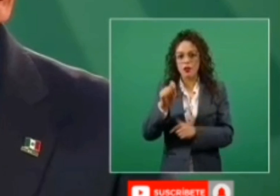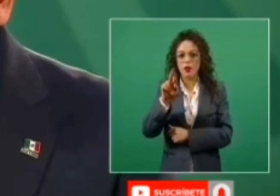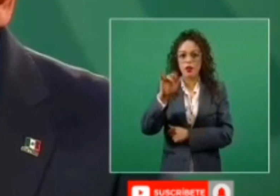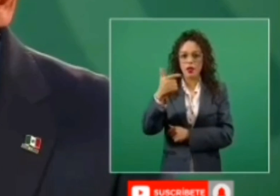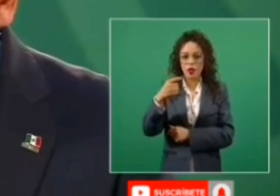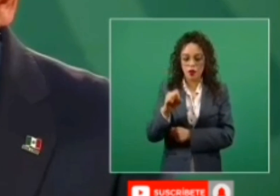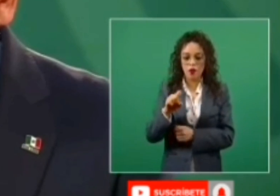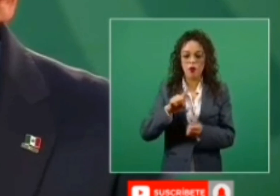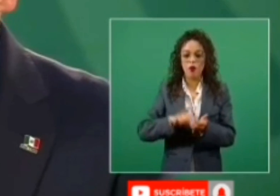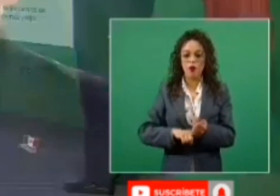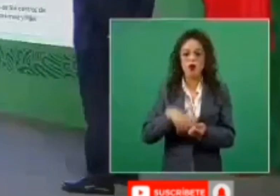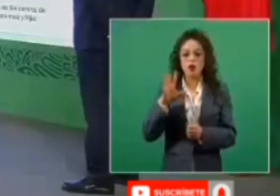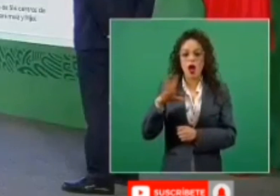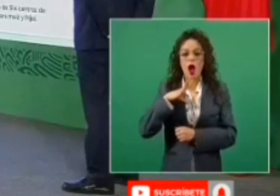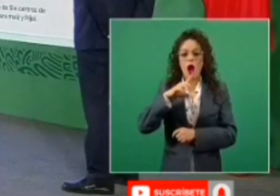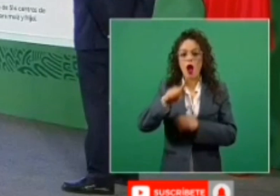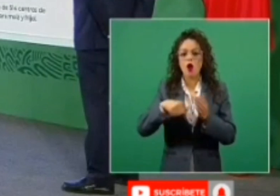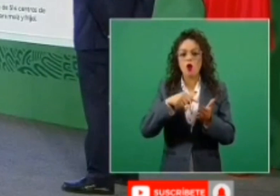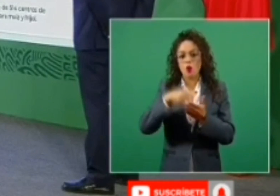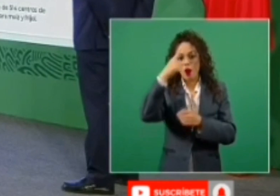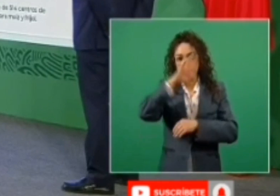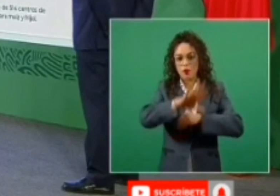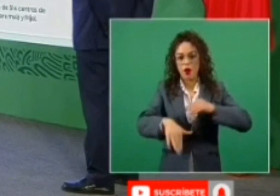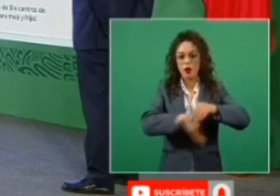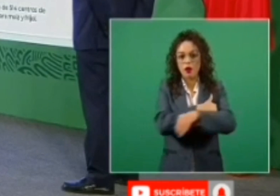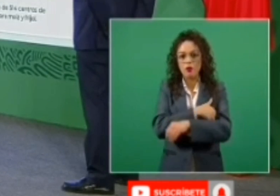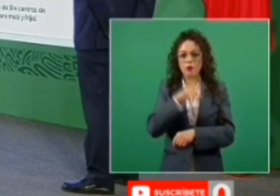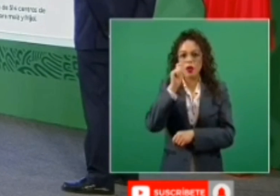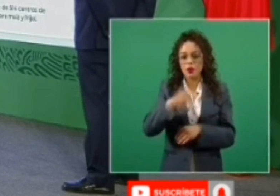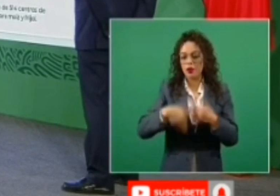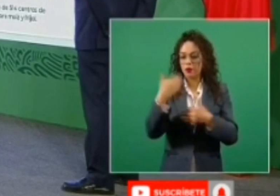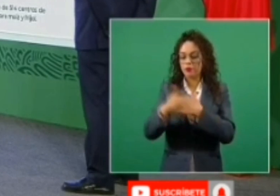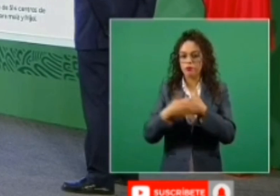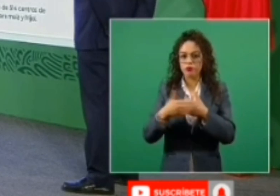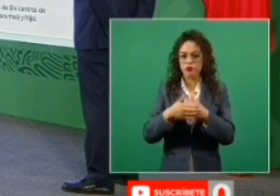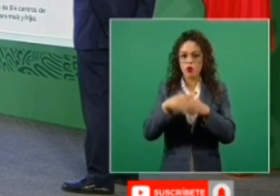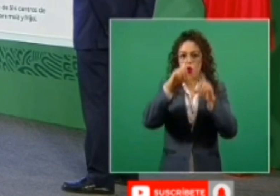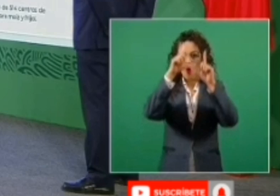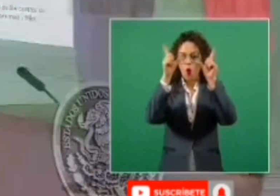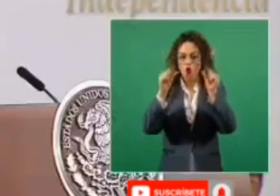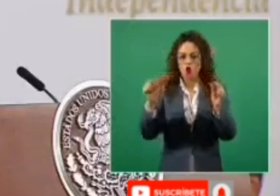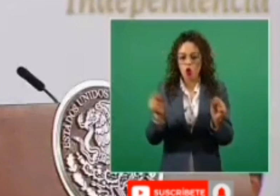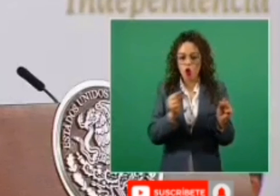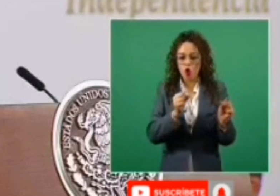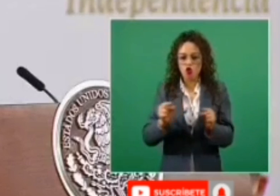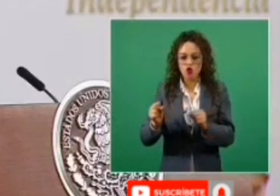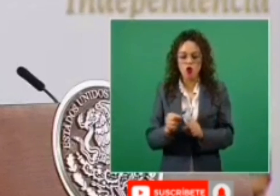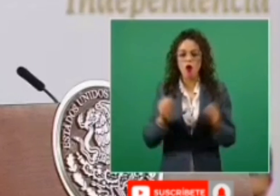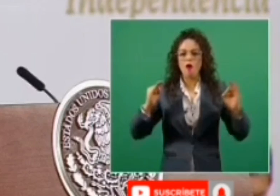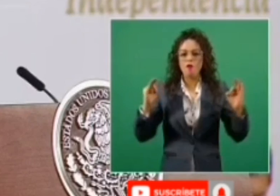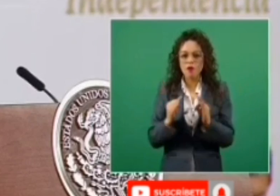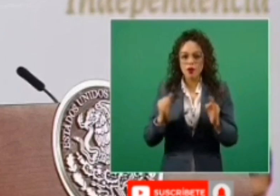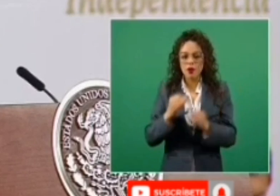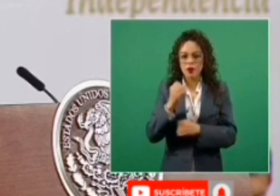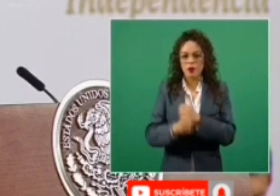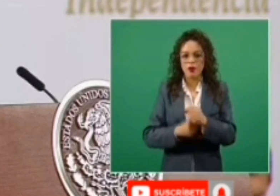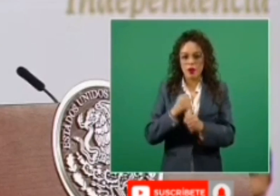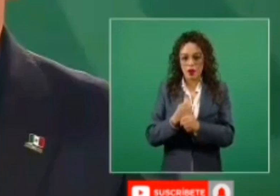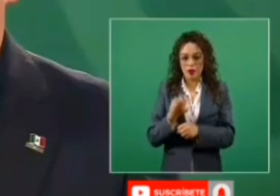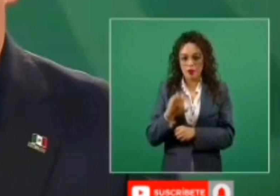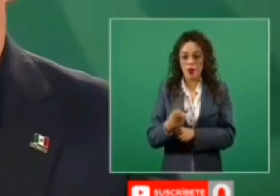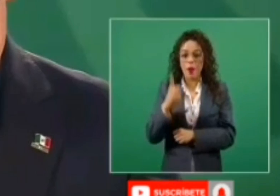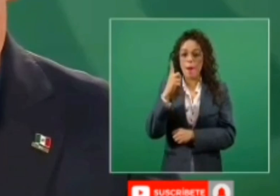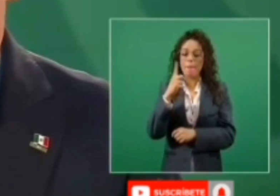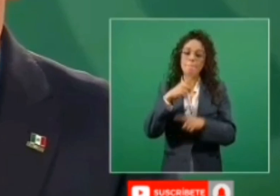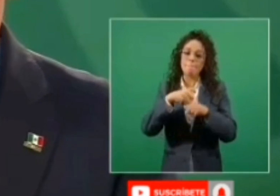acopio de maíz del ciclo otoño-invierno 2020 de medio millón de